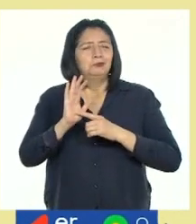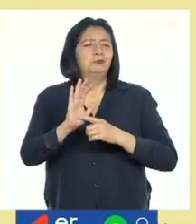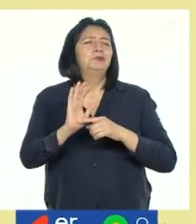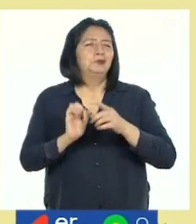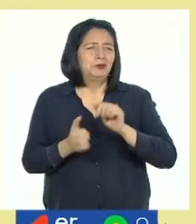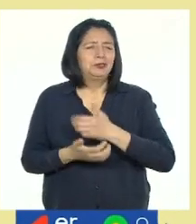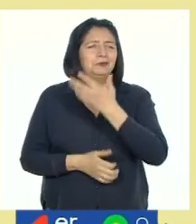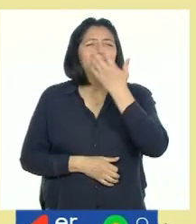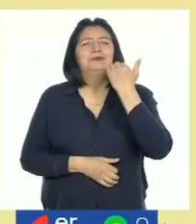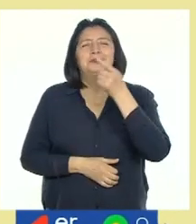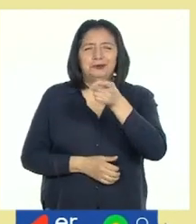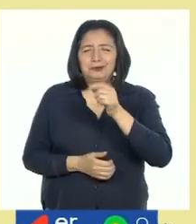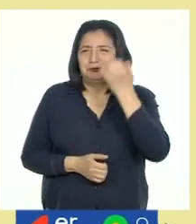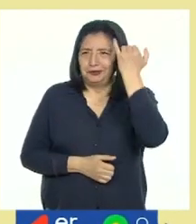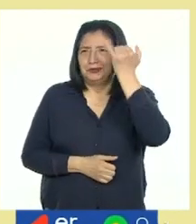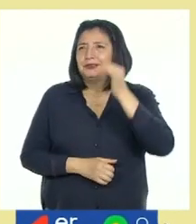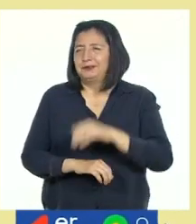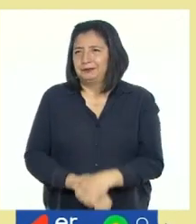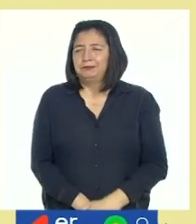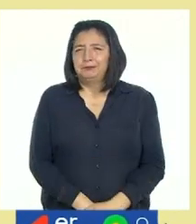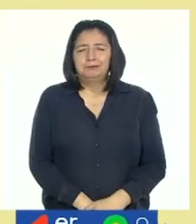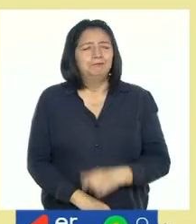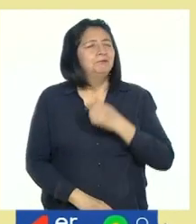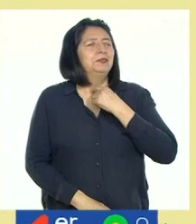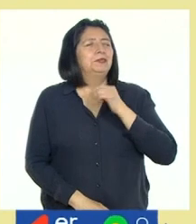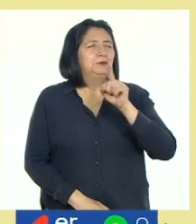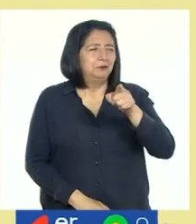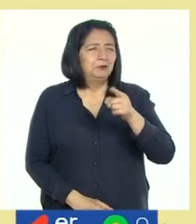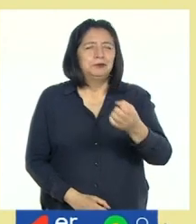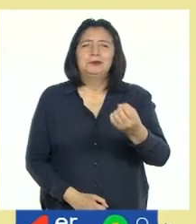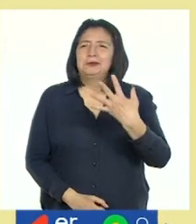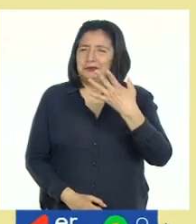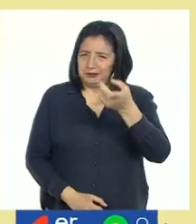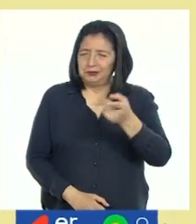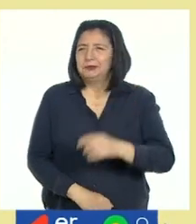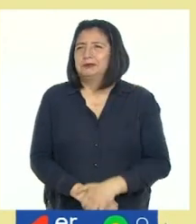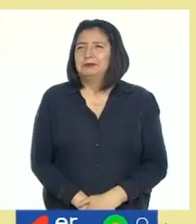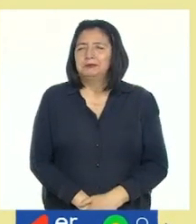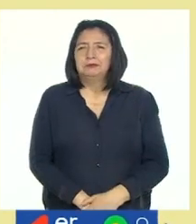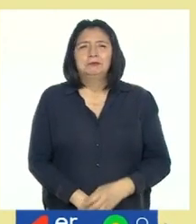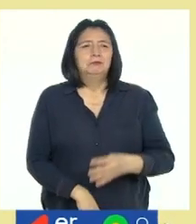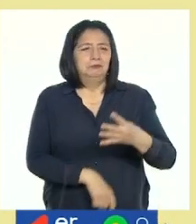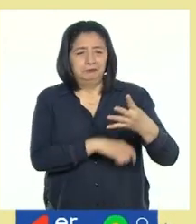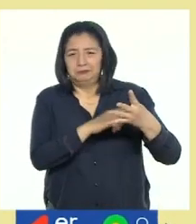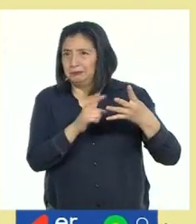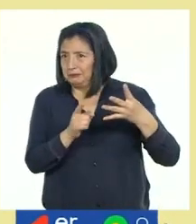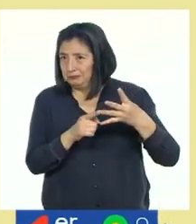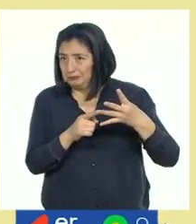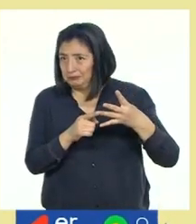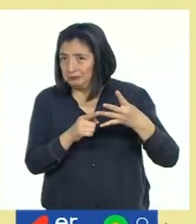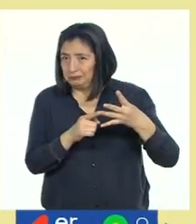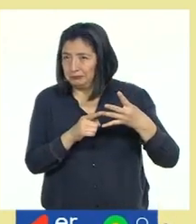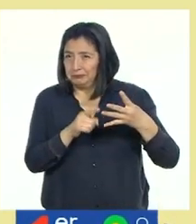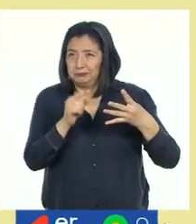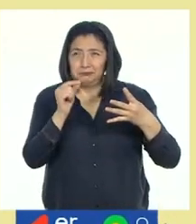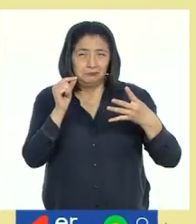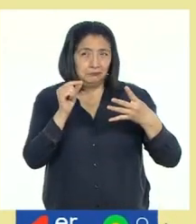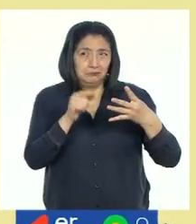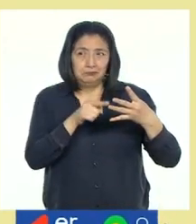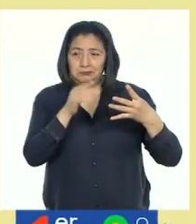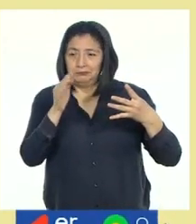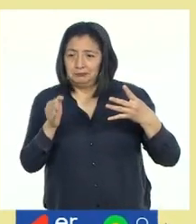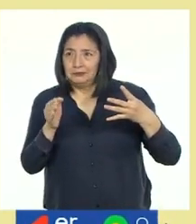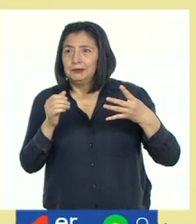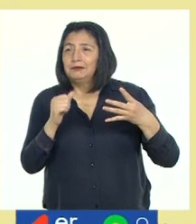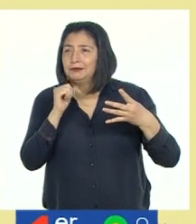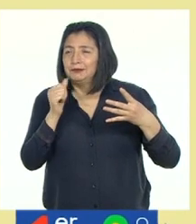muchísimo mejor tus ideas. Me encanta lo que has propuesto. Vamos a poner un check en Por